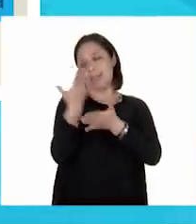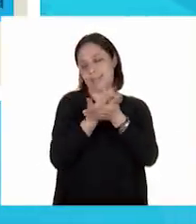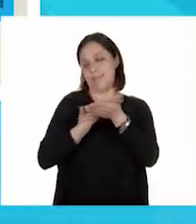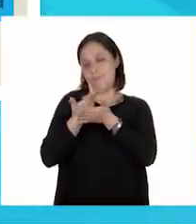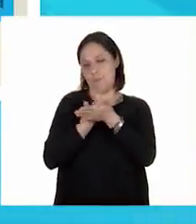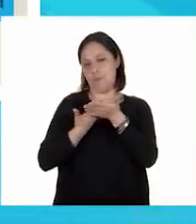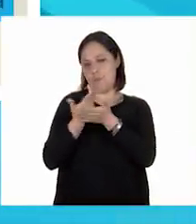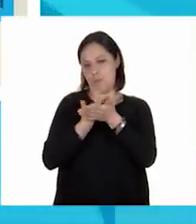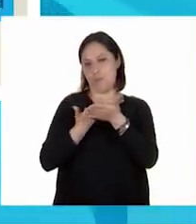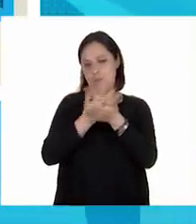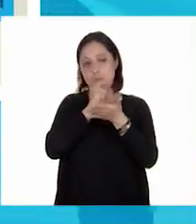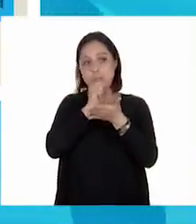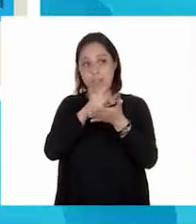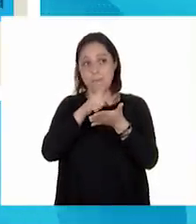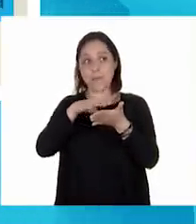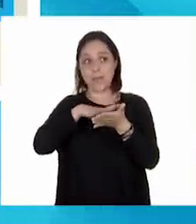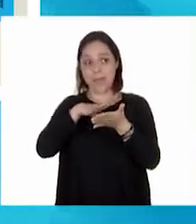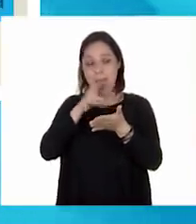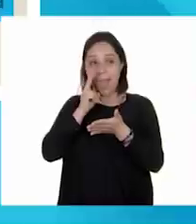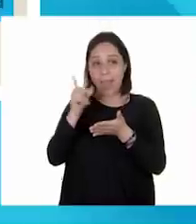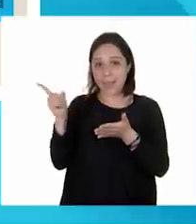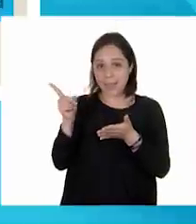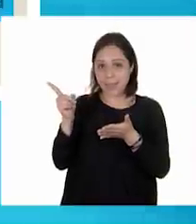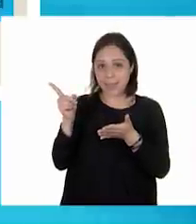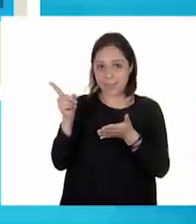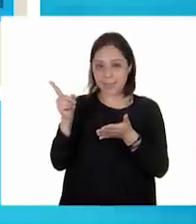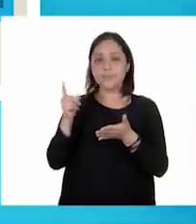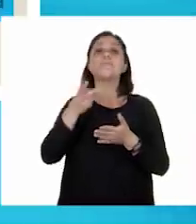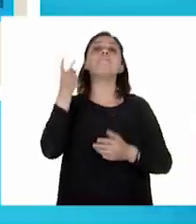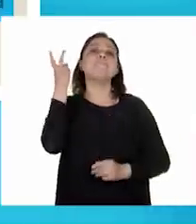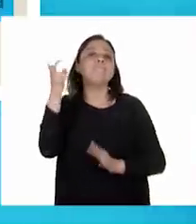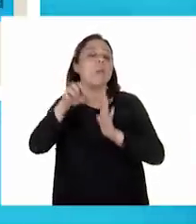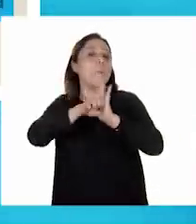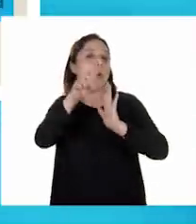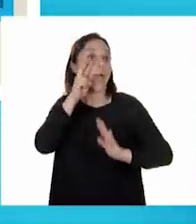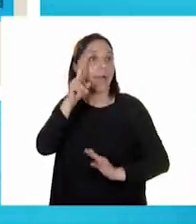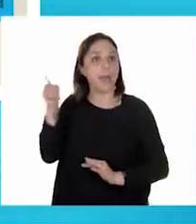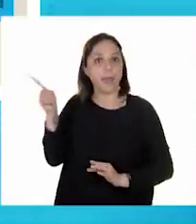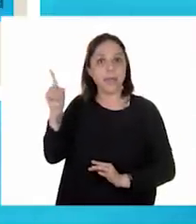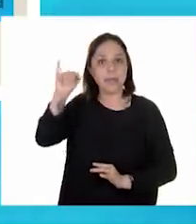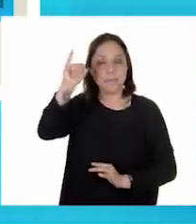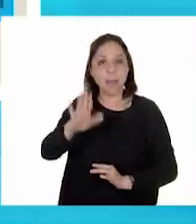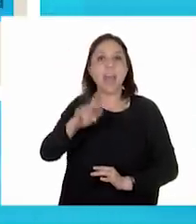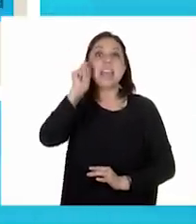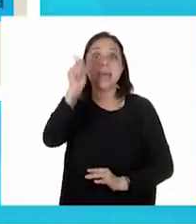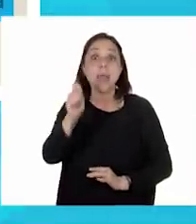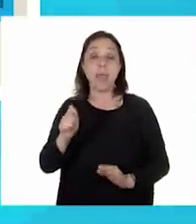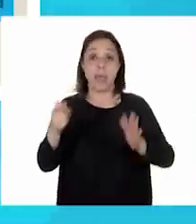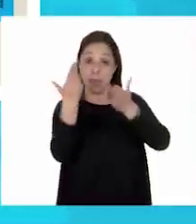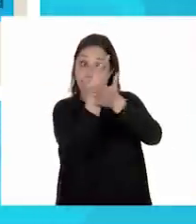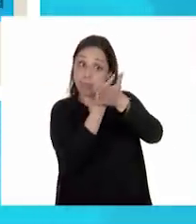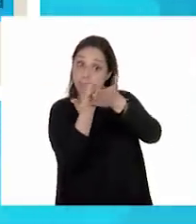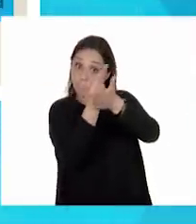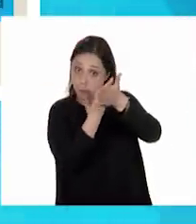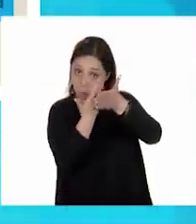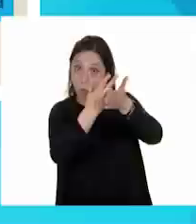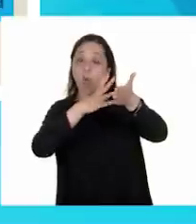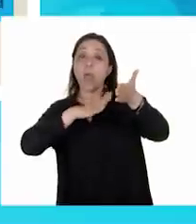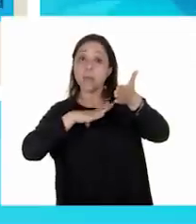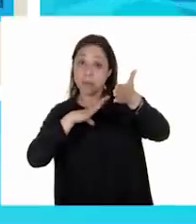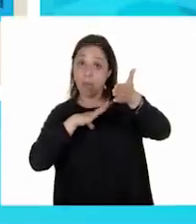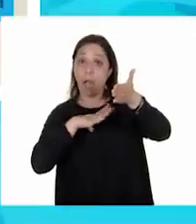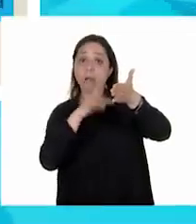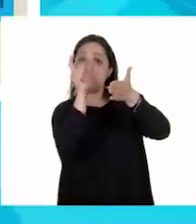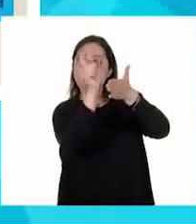esquema. Claro. Que se representa al En este caso, en esta imagen, el esquema está acompañado de un dibujo. Y